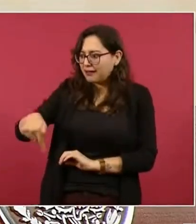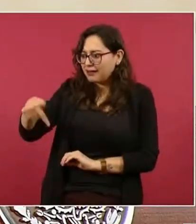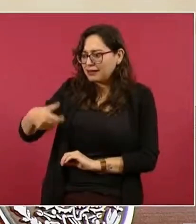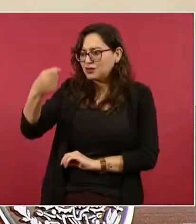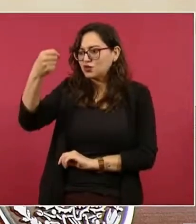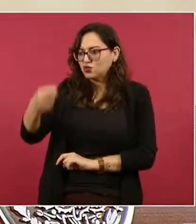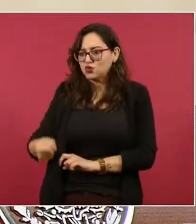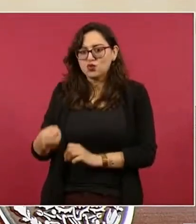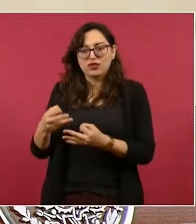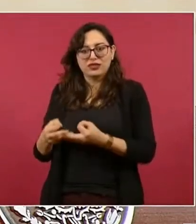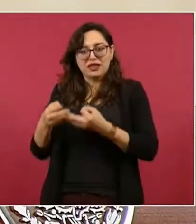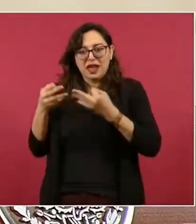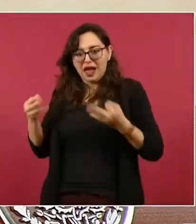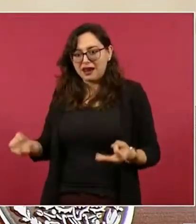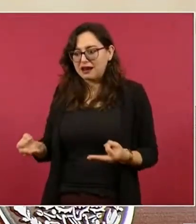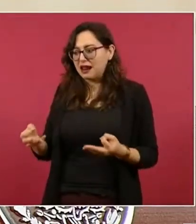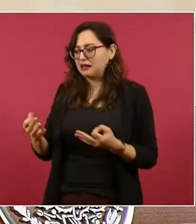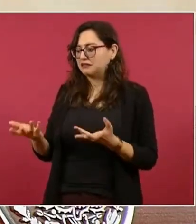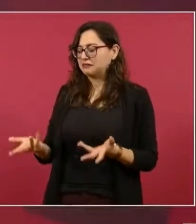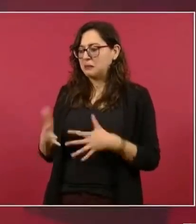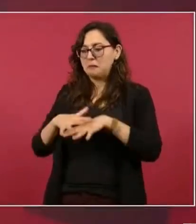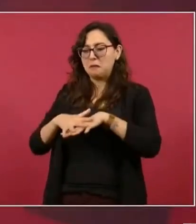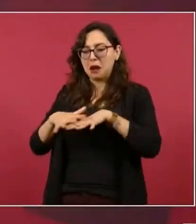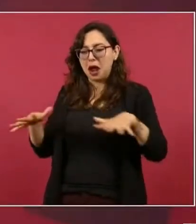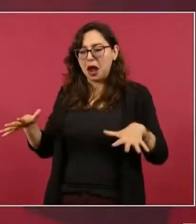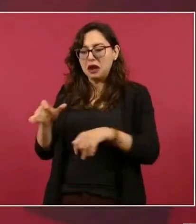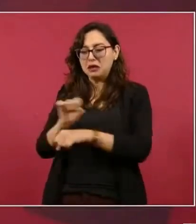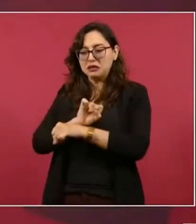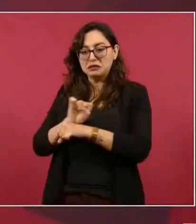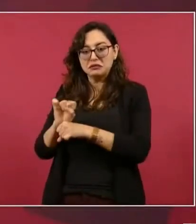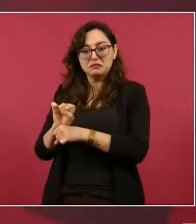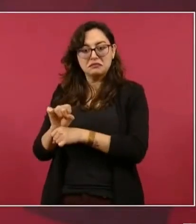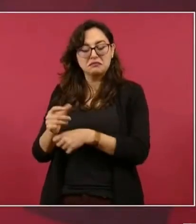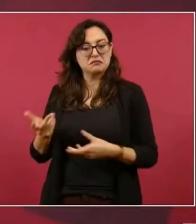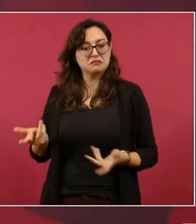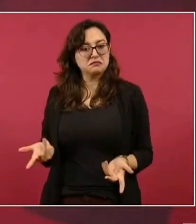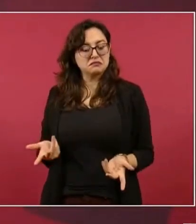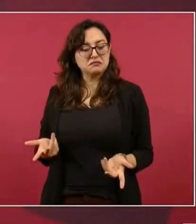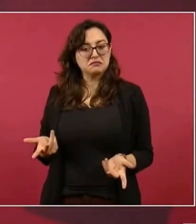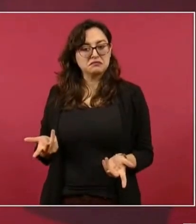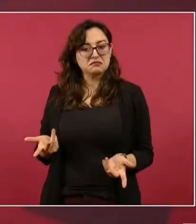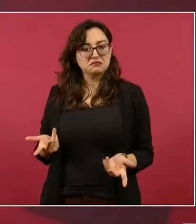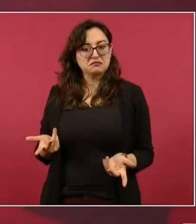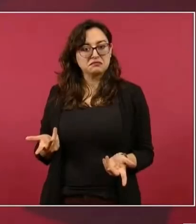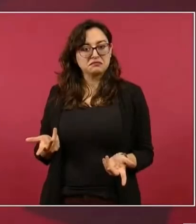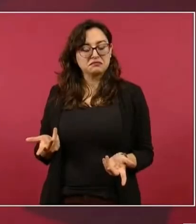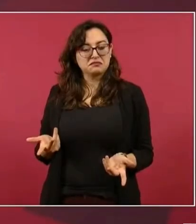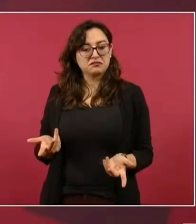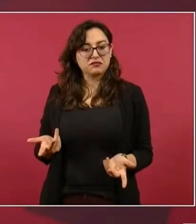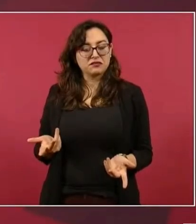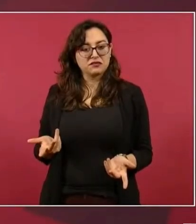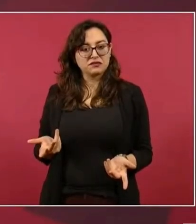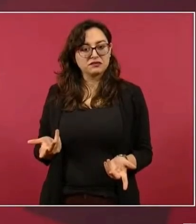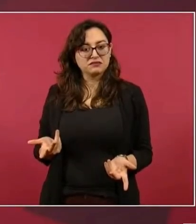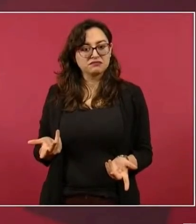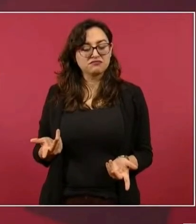ya Tabasco después de veinte años, volvió a ser